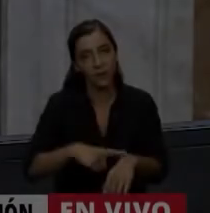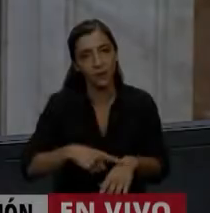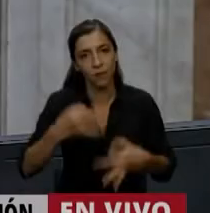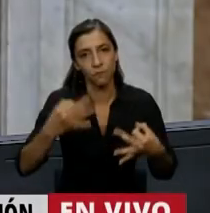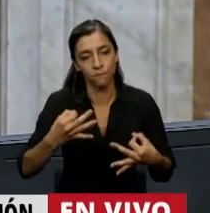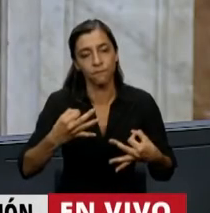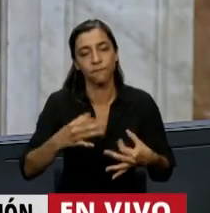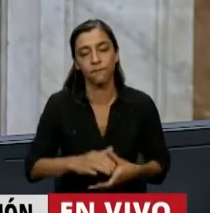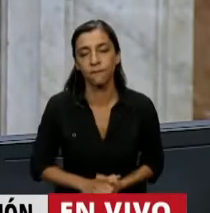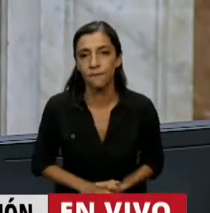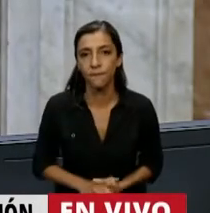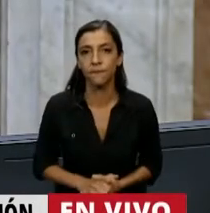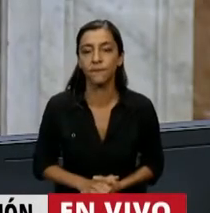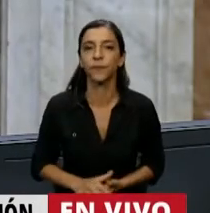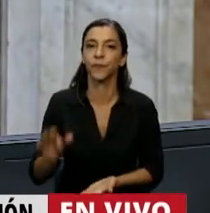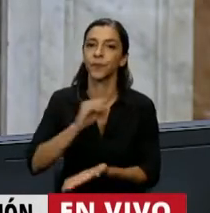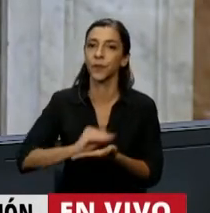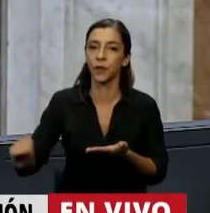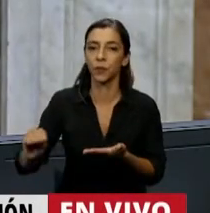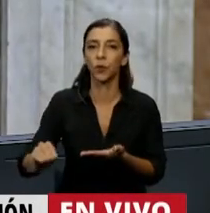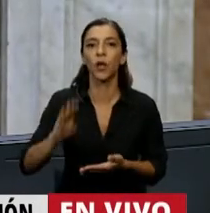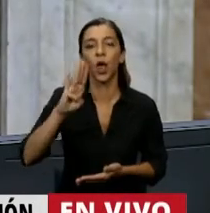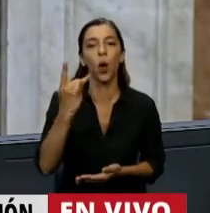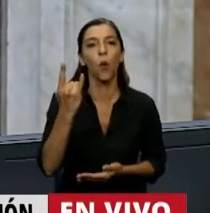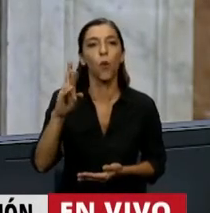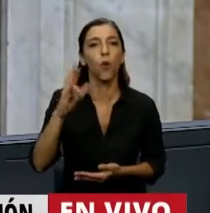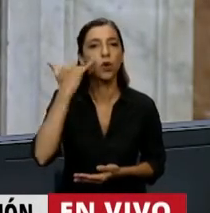Diputado Ricardo Burjail en el uso de la palabra.